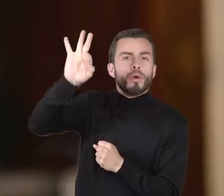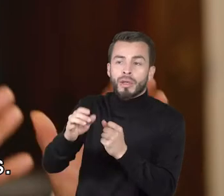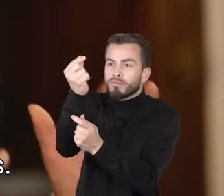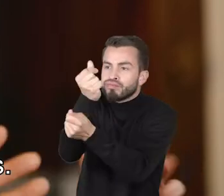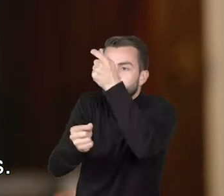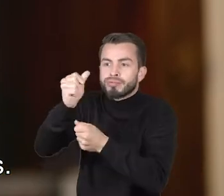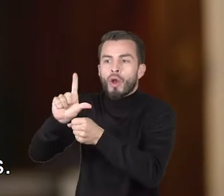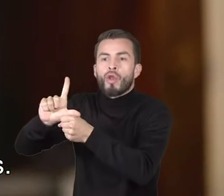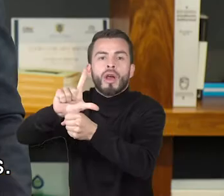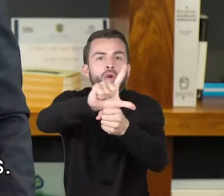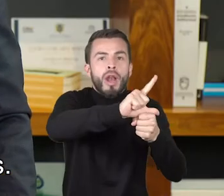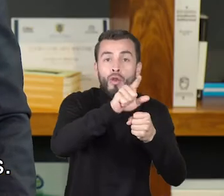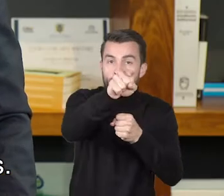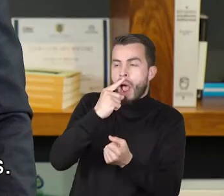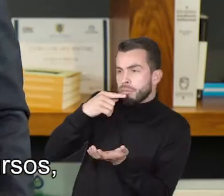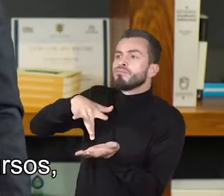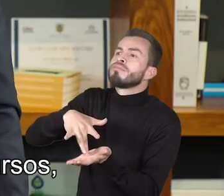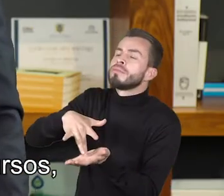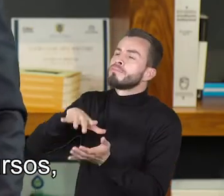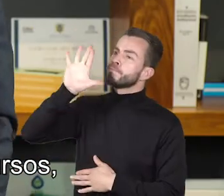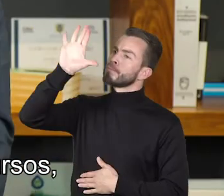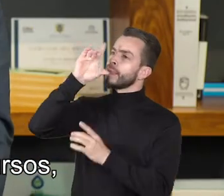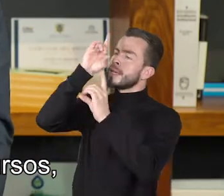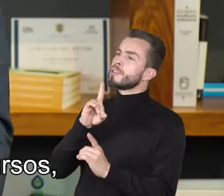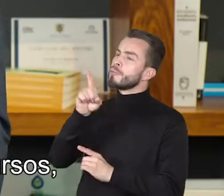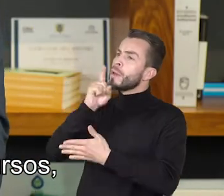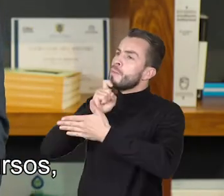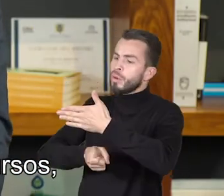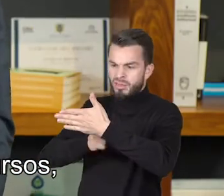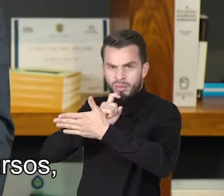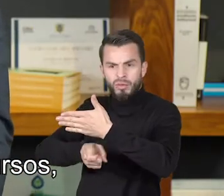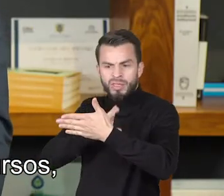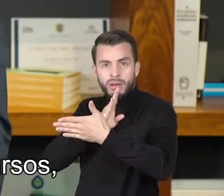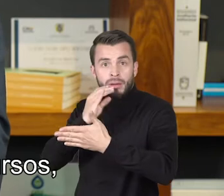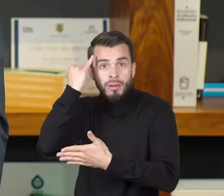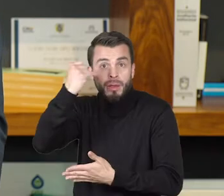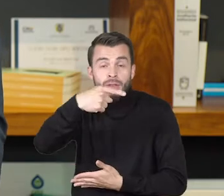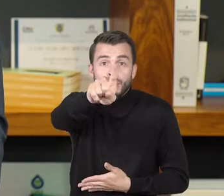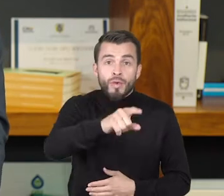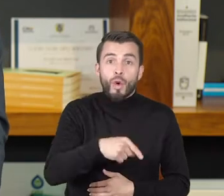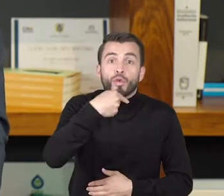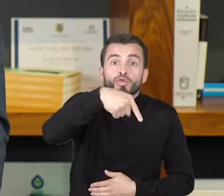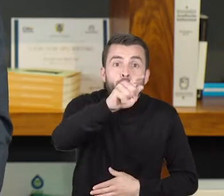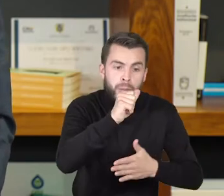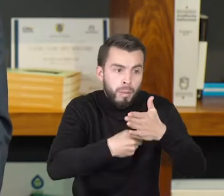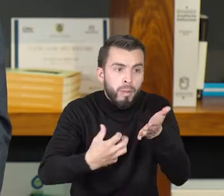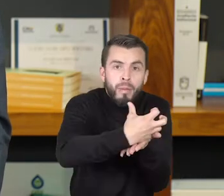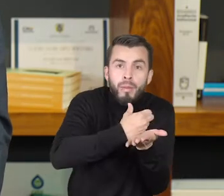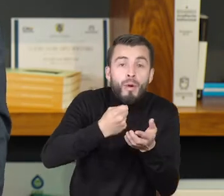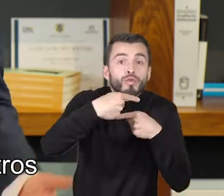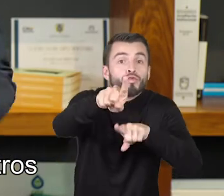presupuesto de todas las alcaldías locales. Son sus impuestos, son sus recursos y es su voz y su